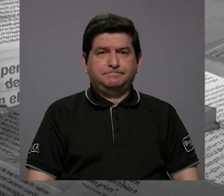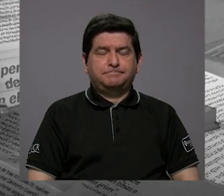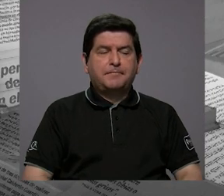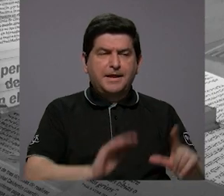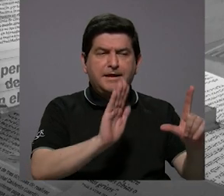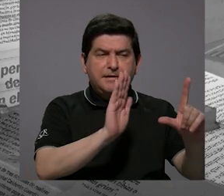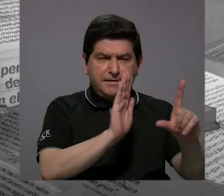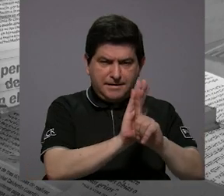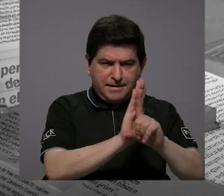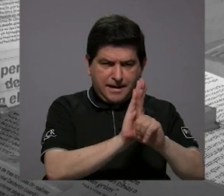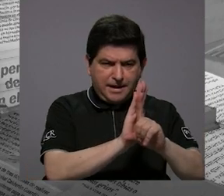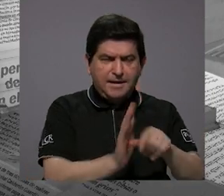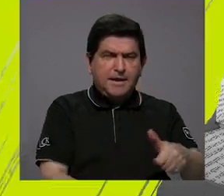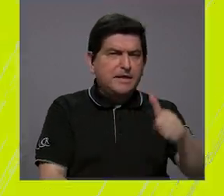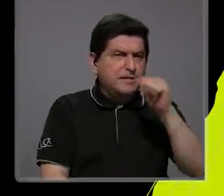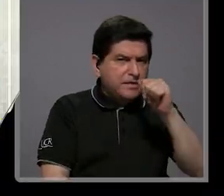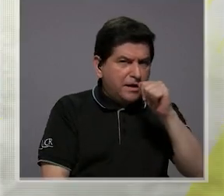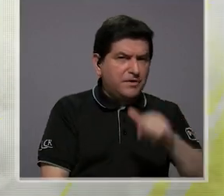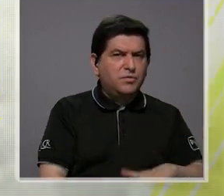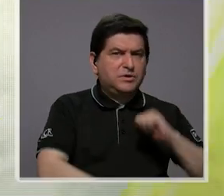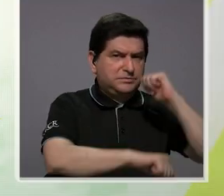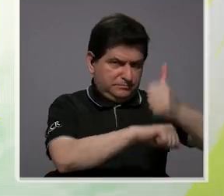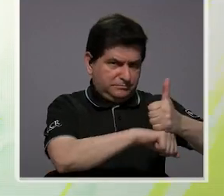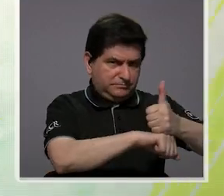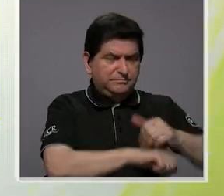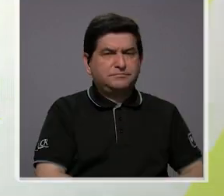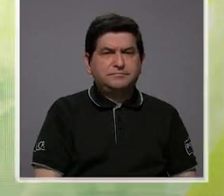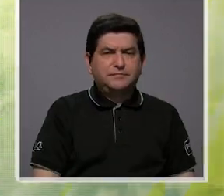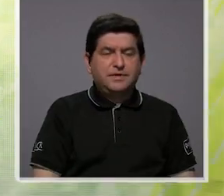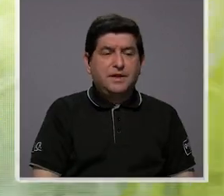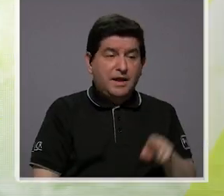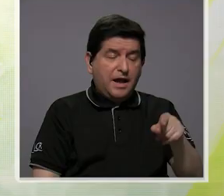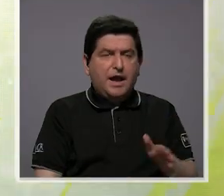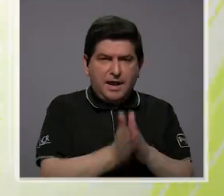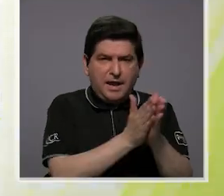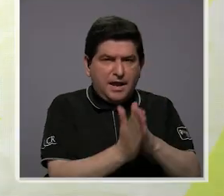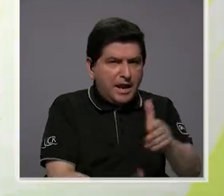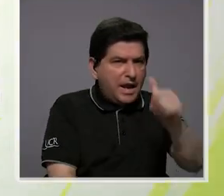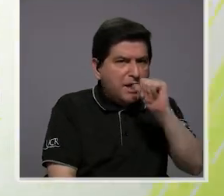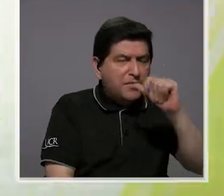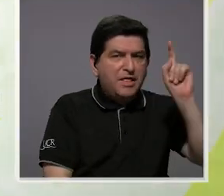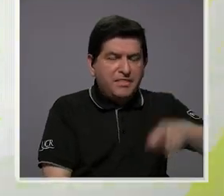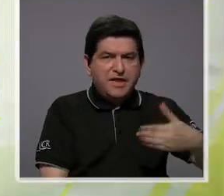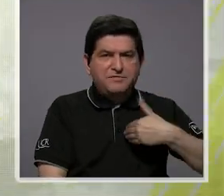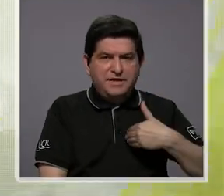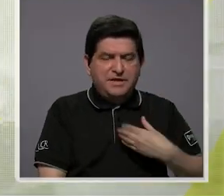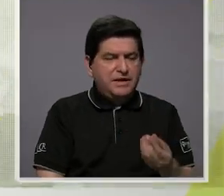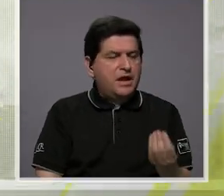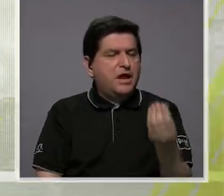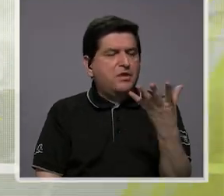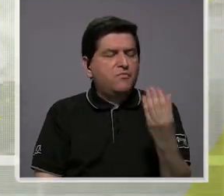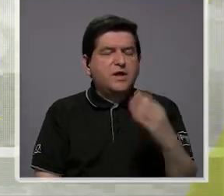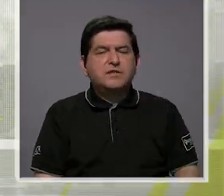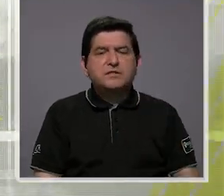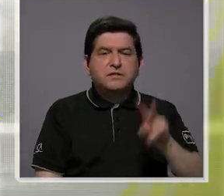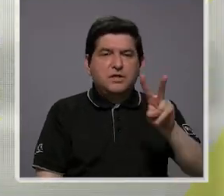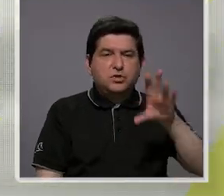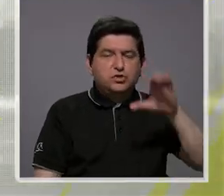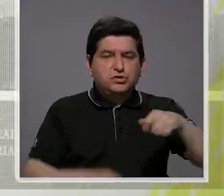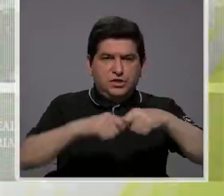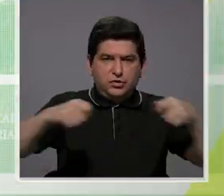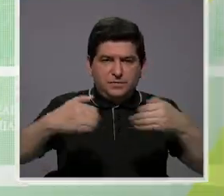tenemos la ley de aguas que establece que las captaciones tienen que tener los manantiales, un retiro de 200